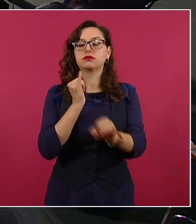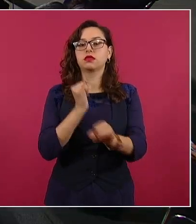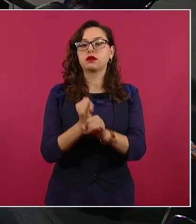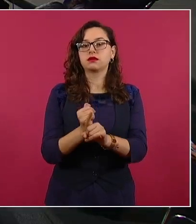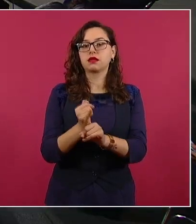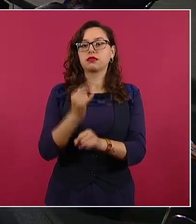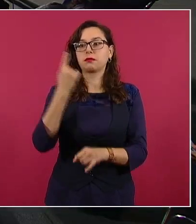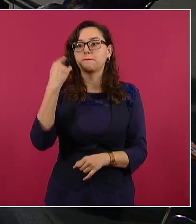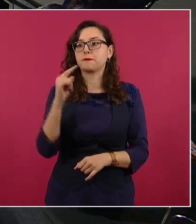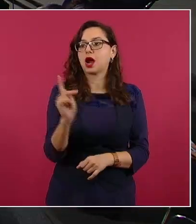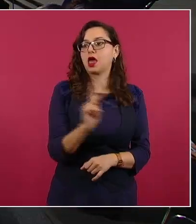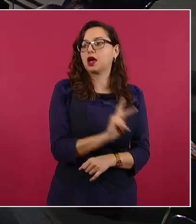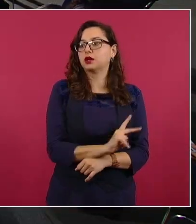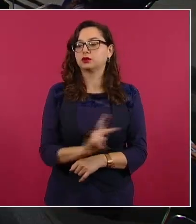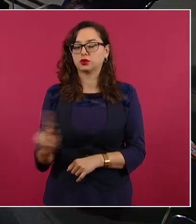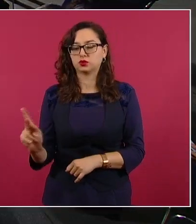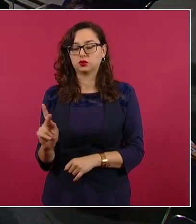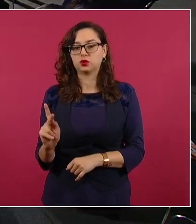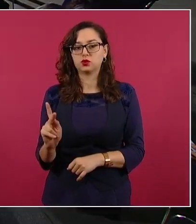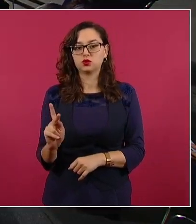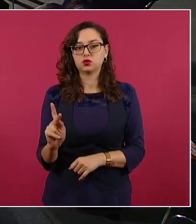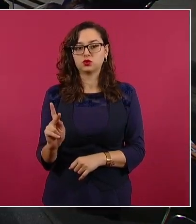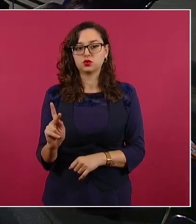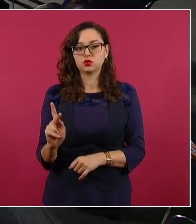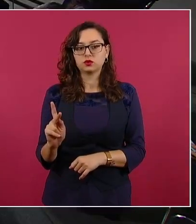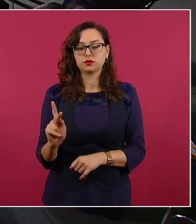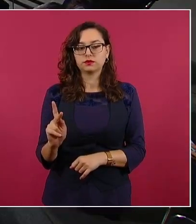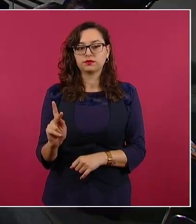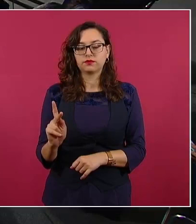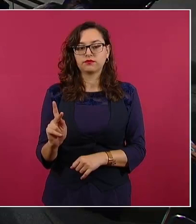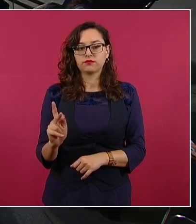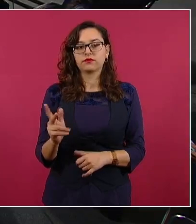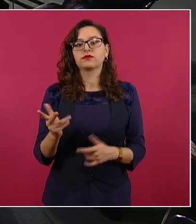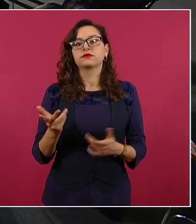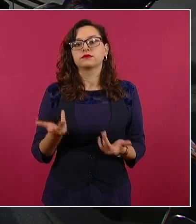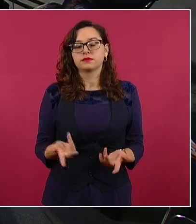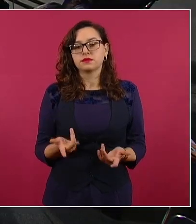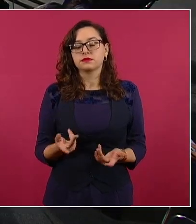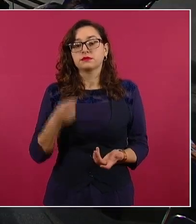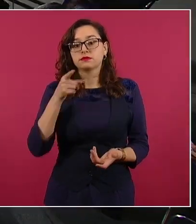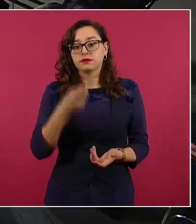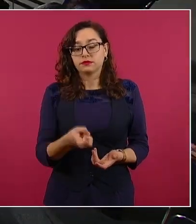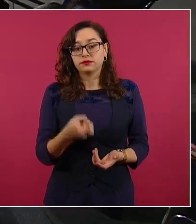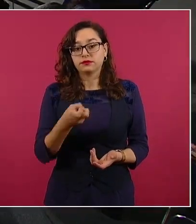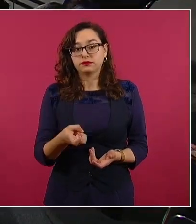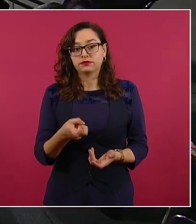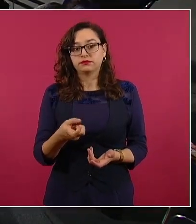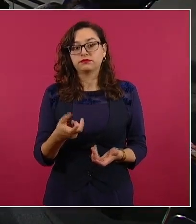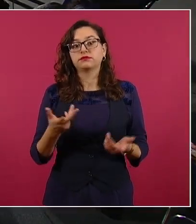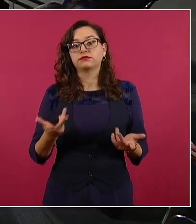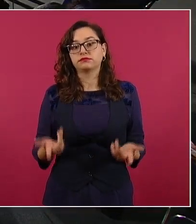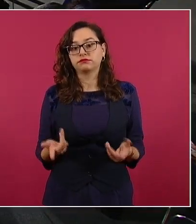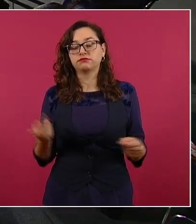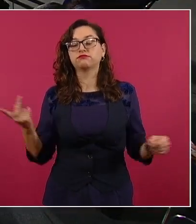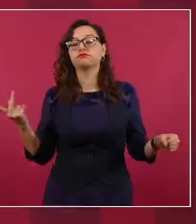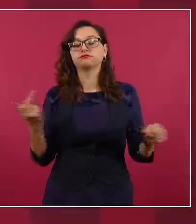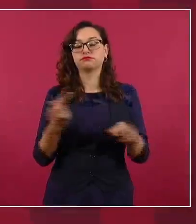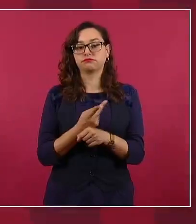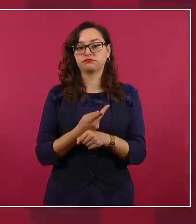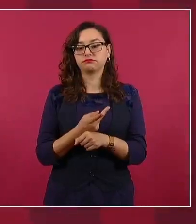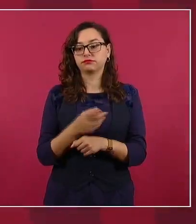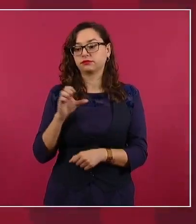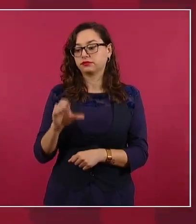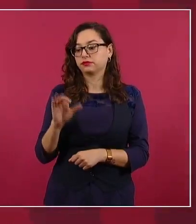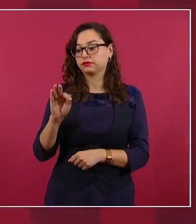y con esta filial y con toda la experiencia